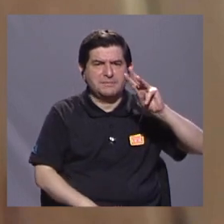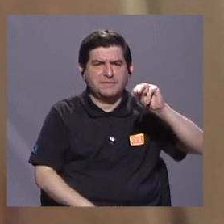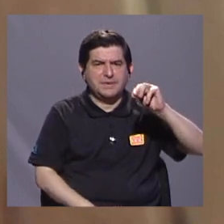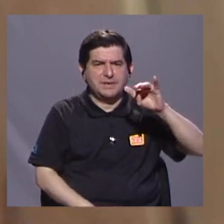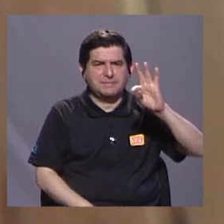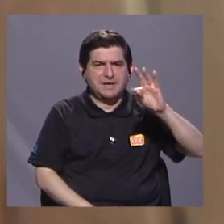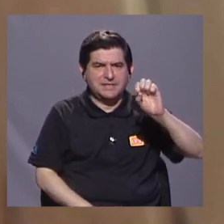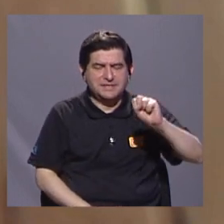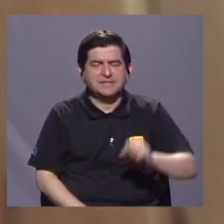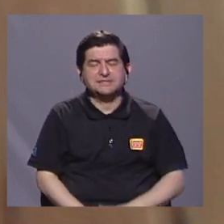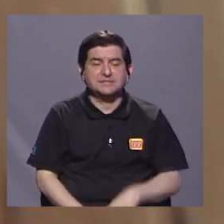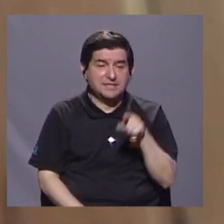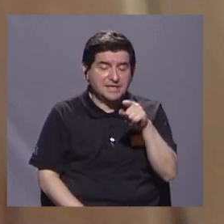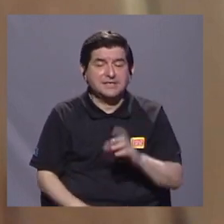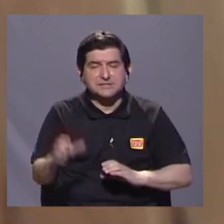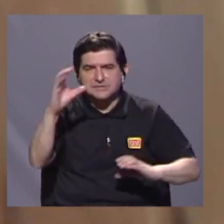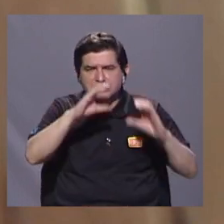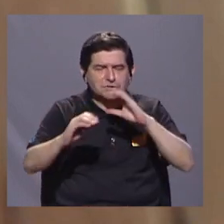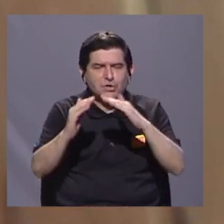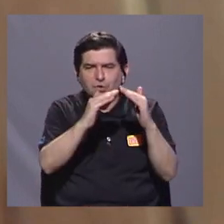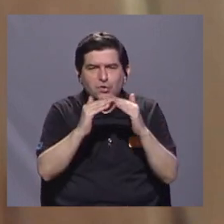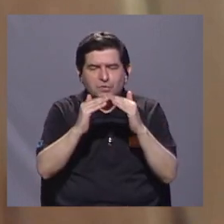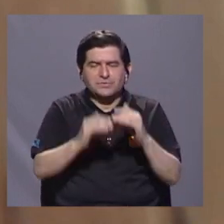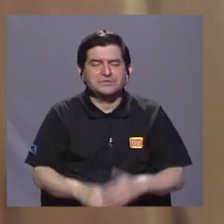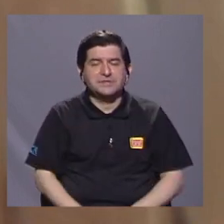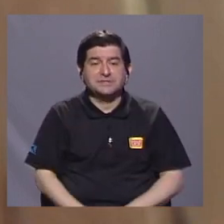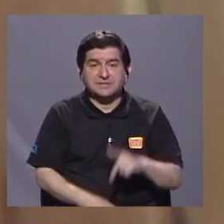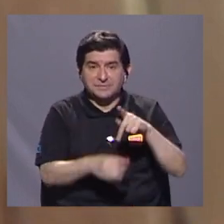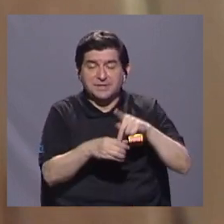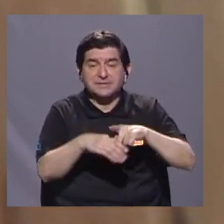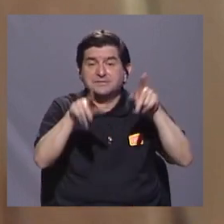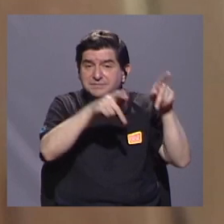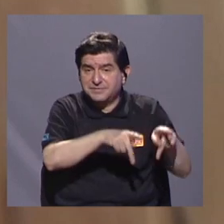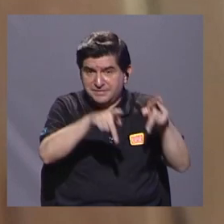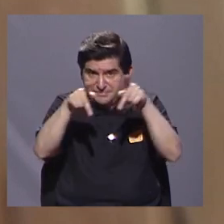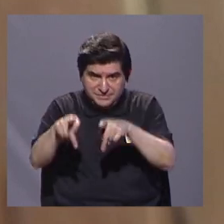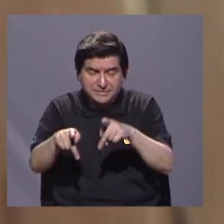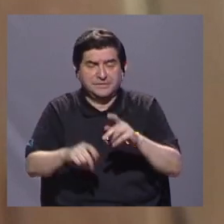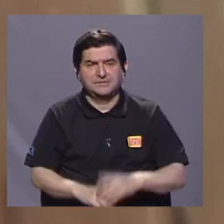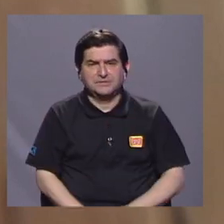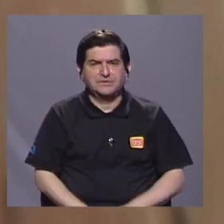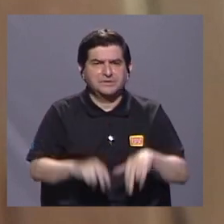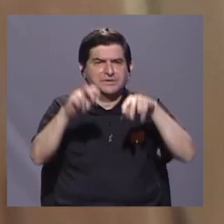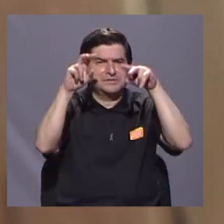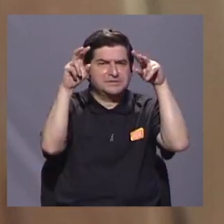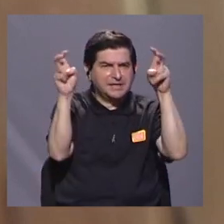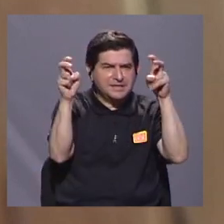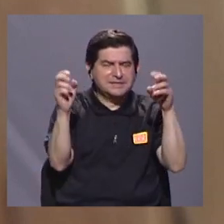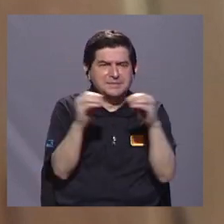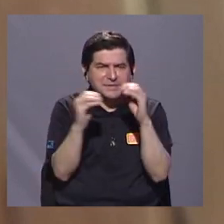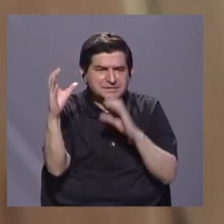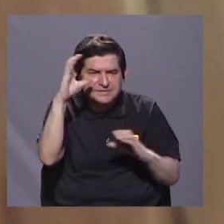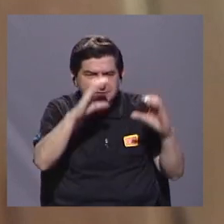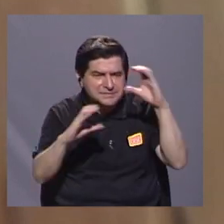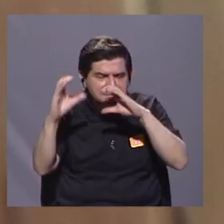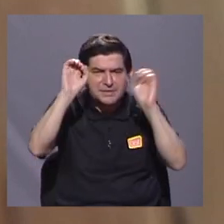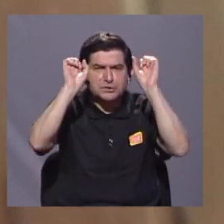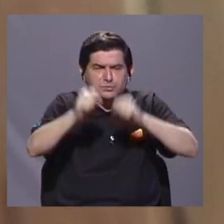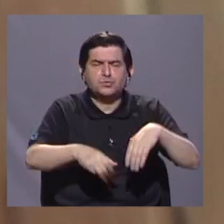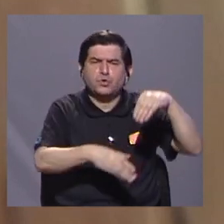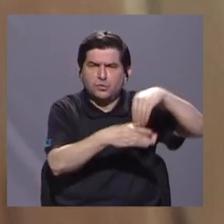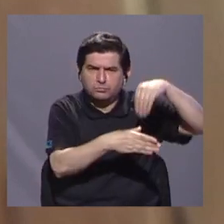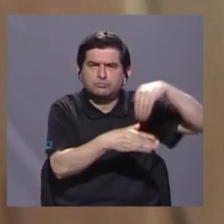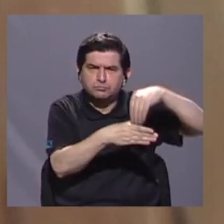quiero resaltar ciencia ciudadana, es la participación de los ciudadanos en temas más científicos, donde nos pudieron